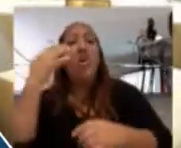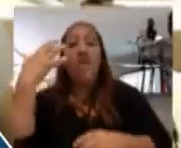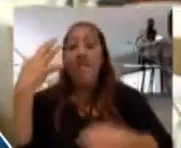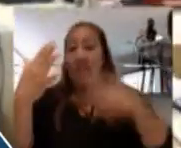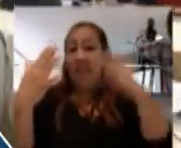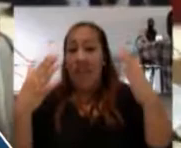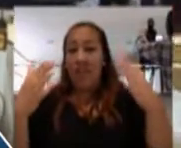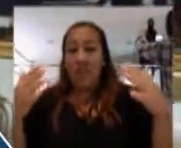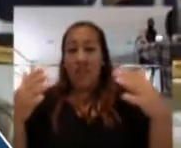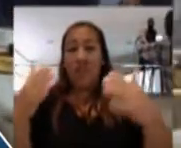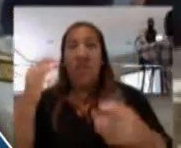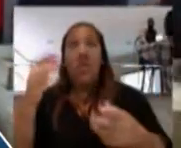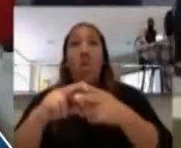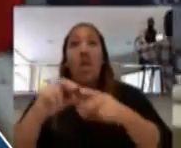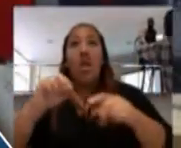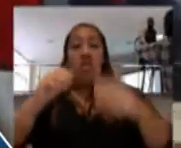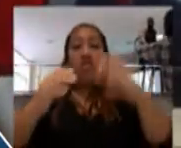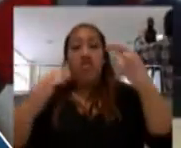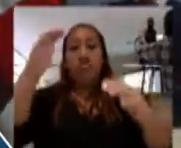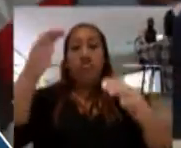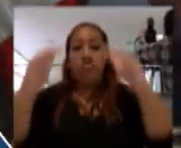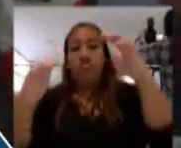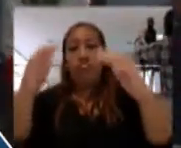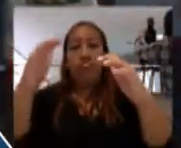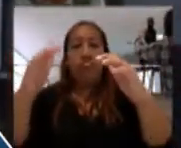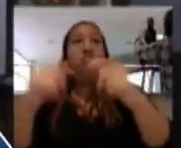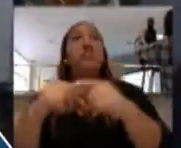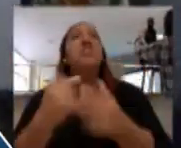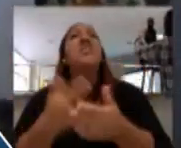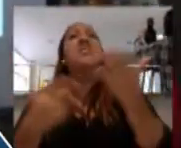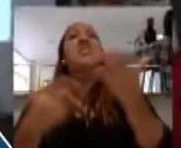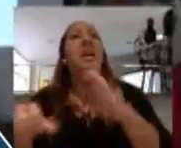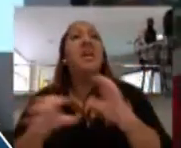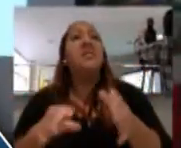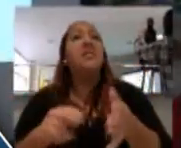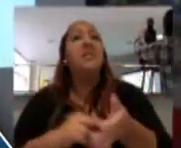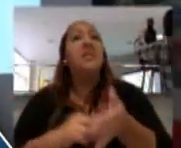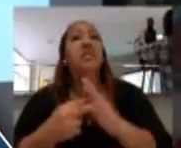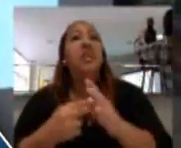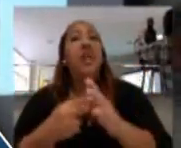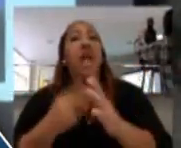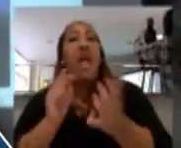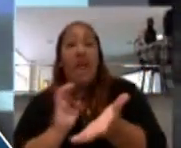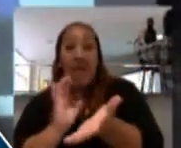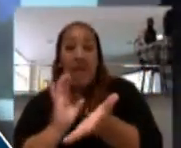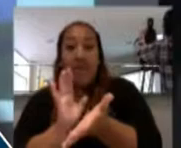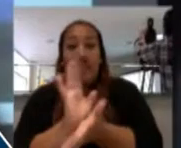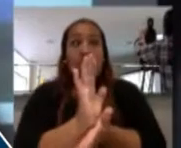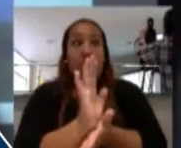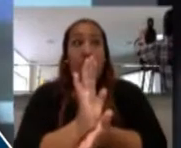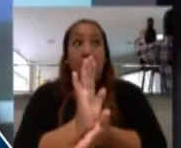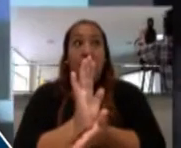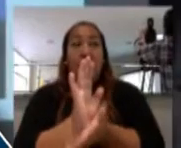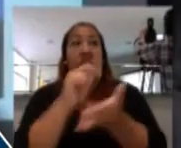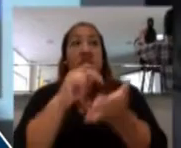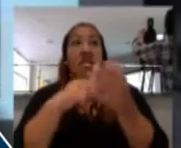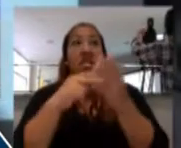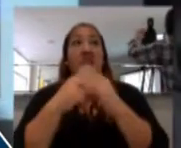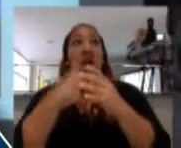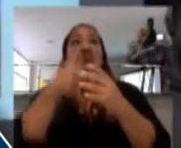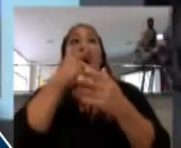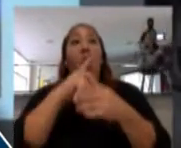mecánicos que lo que hacen es, evitan que el fluido de las